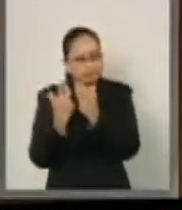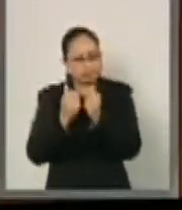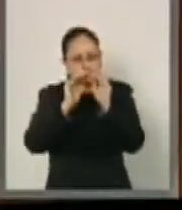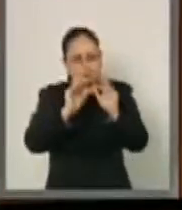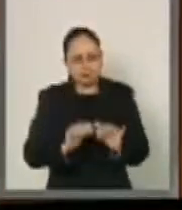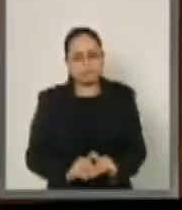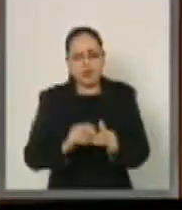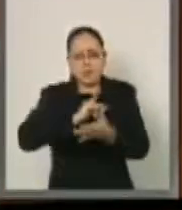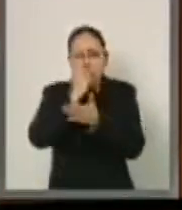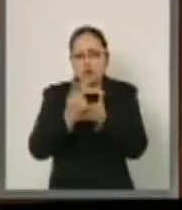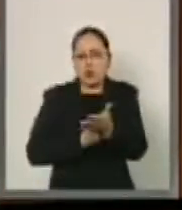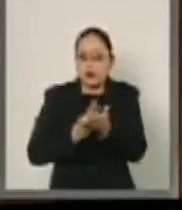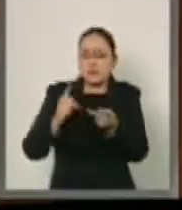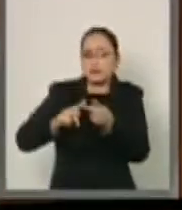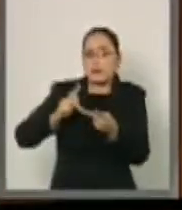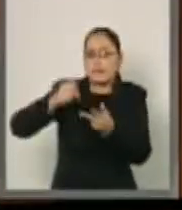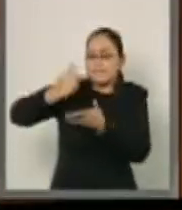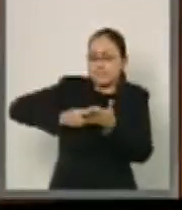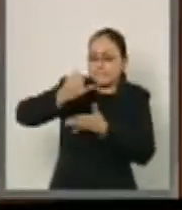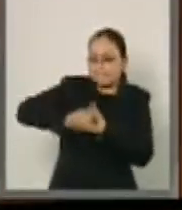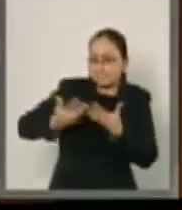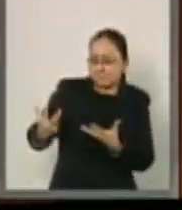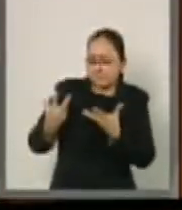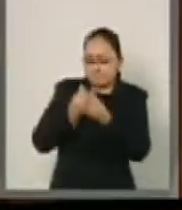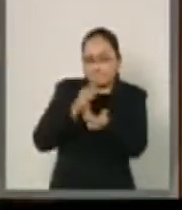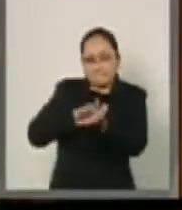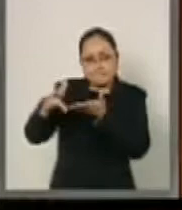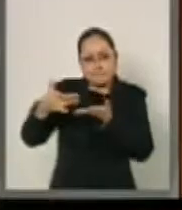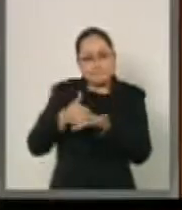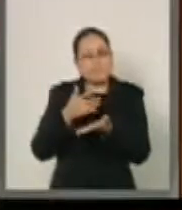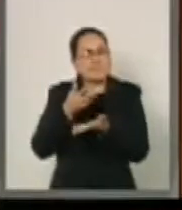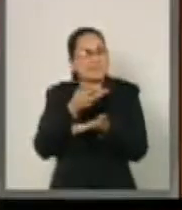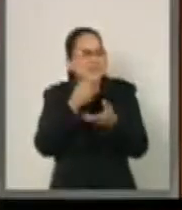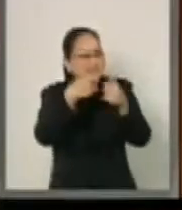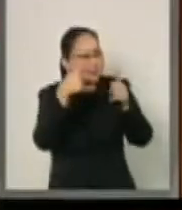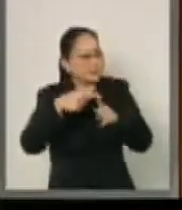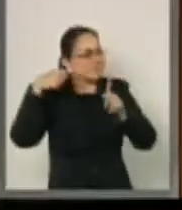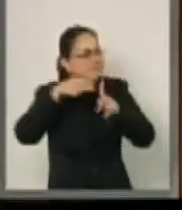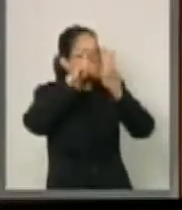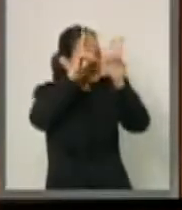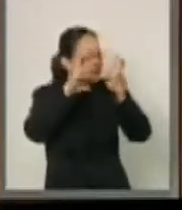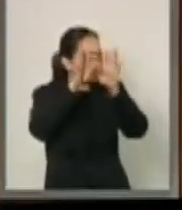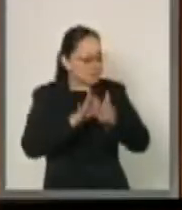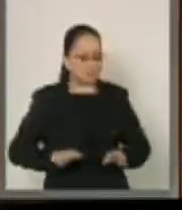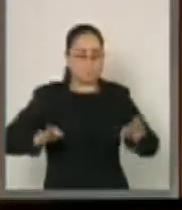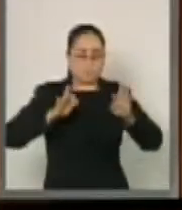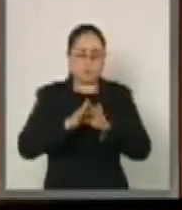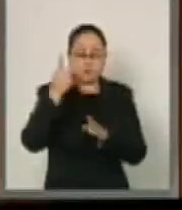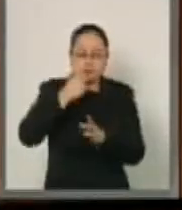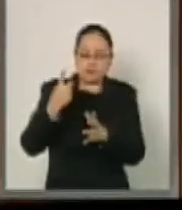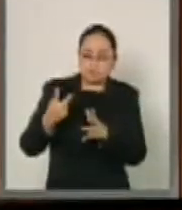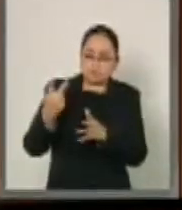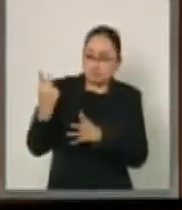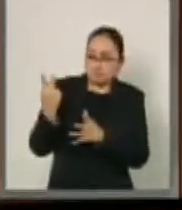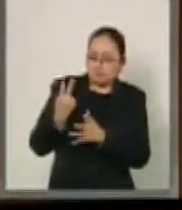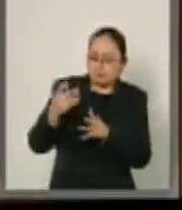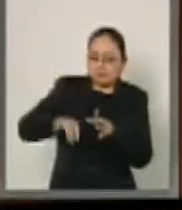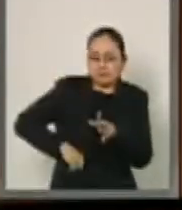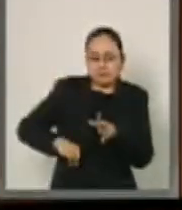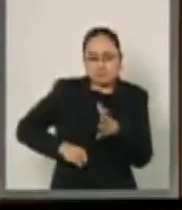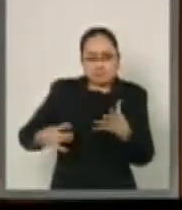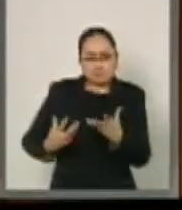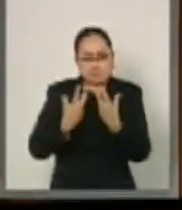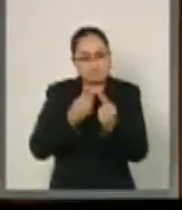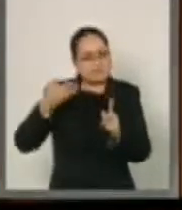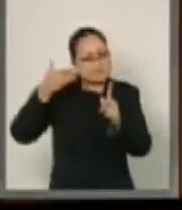programas y proyectos de cooperación en áreas prioritarias de interés mutuo. El